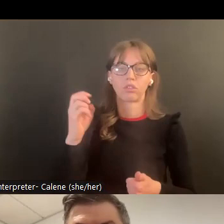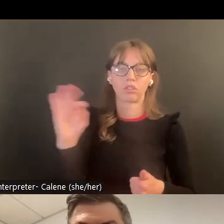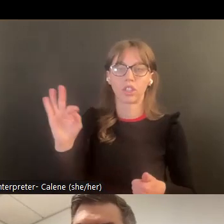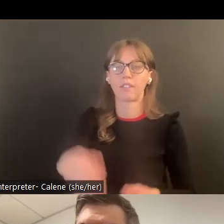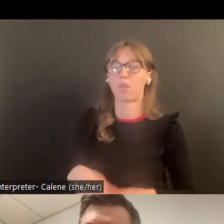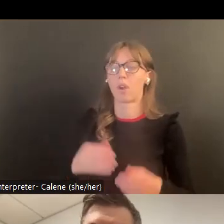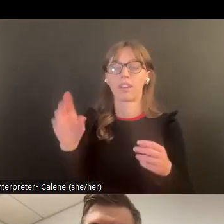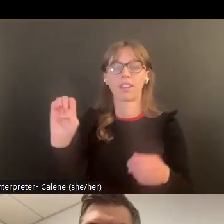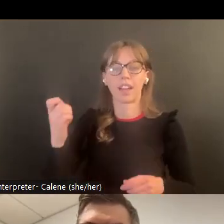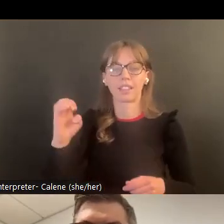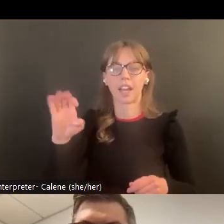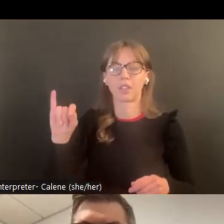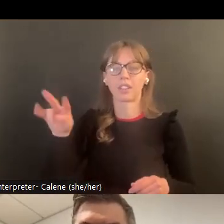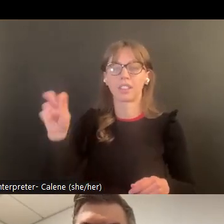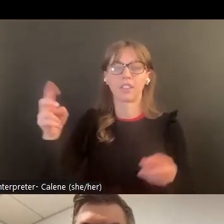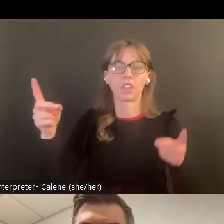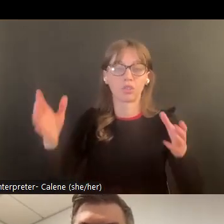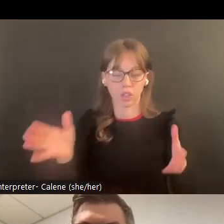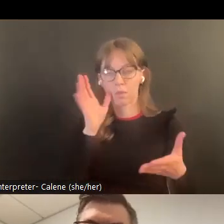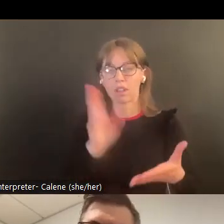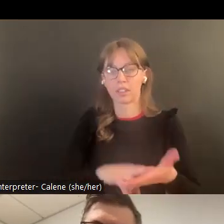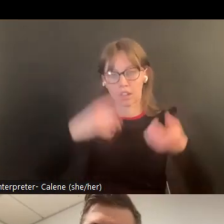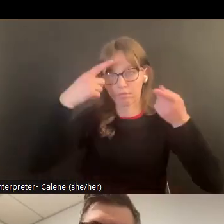ellos y vamos a tener en sí